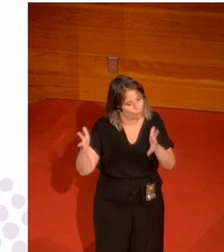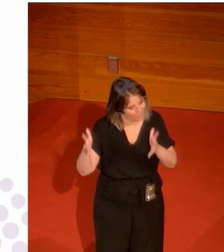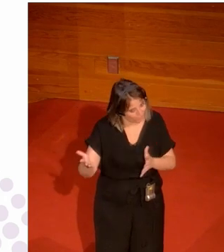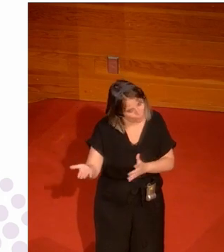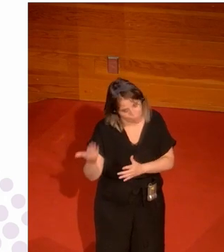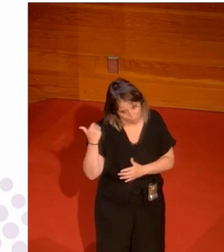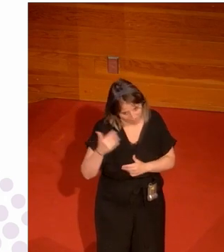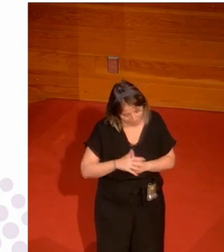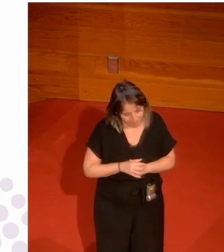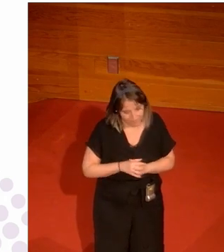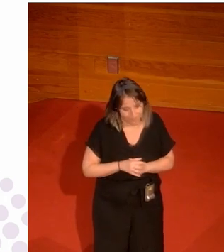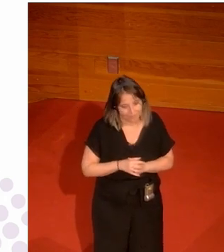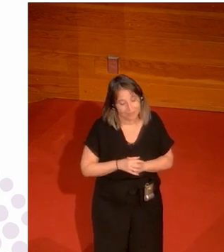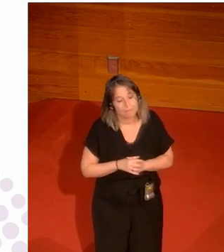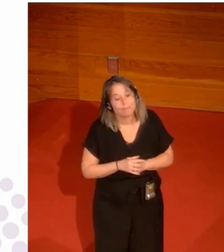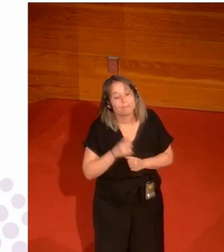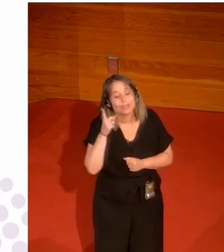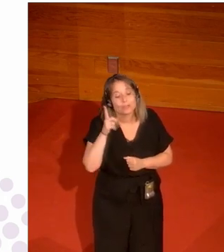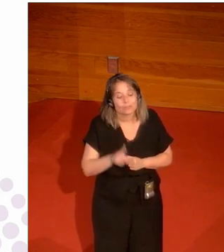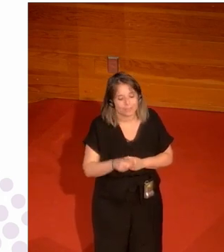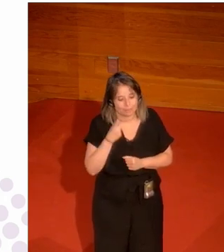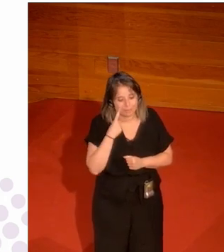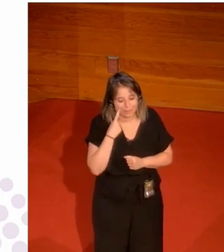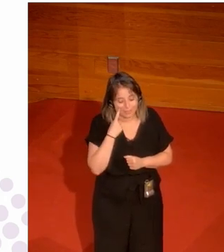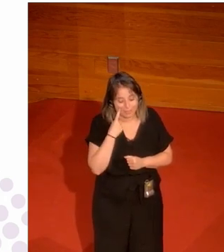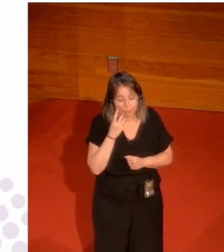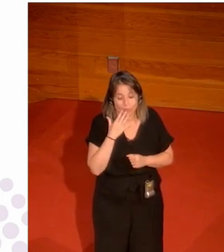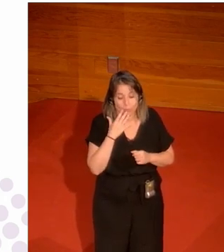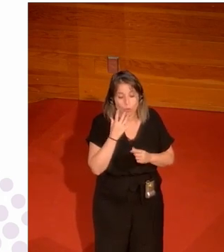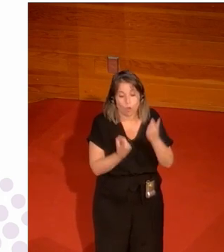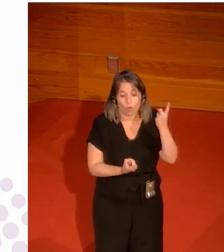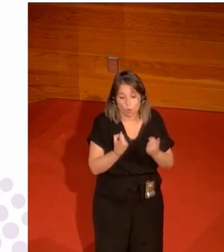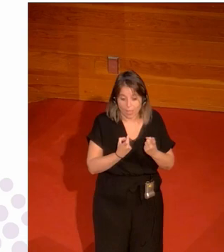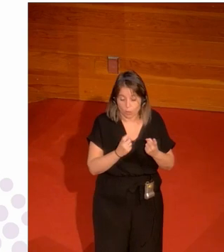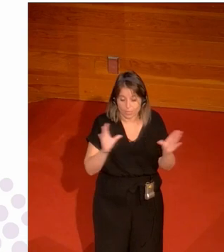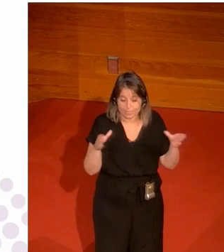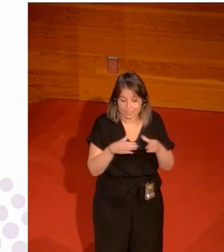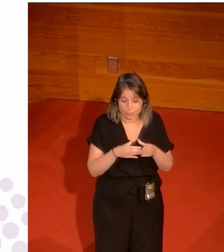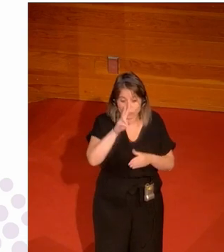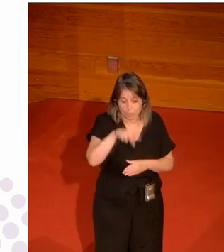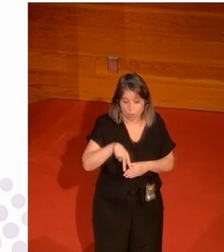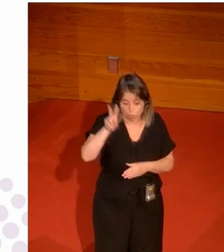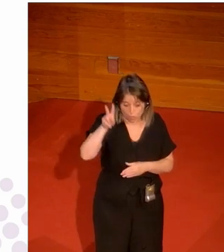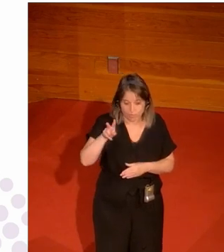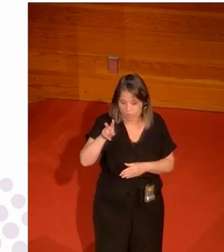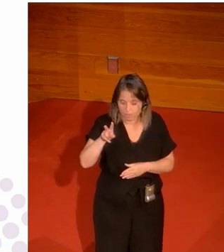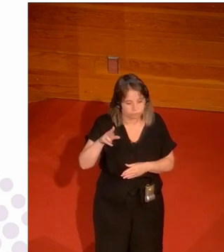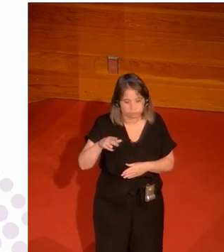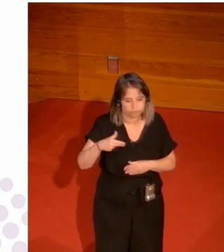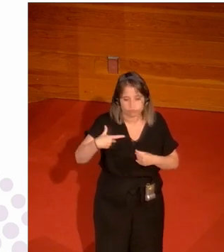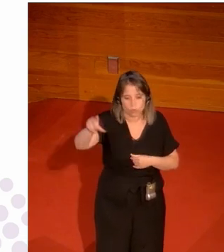pero luego está también un poco el plante las jugadoras de la selección femenina de noruega de balonmano playa se